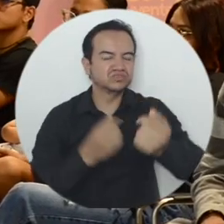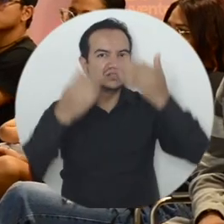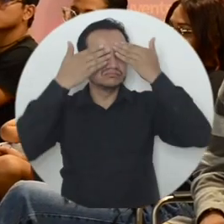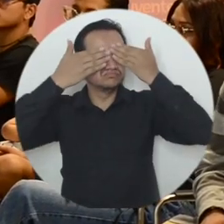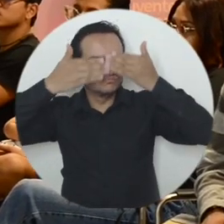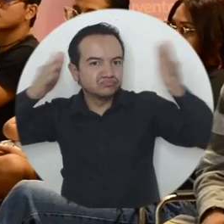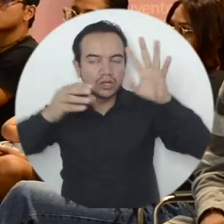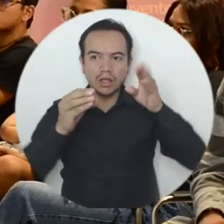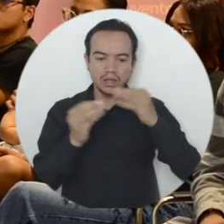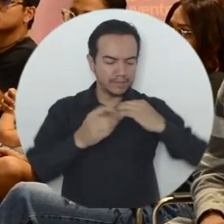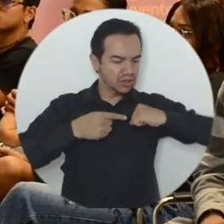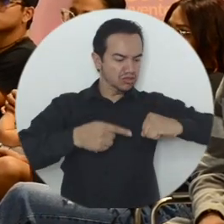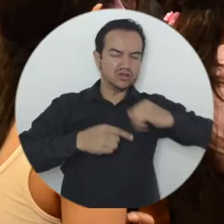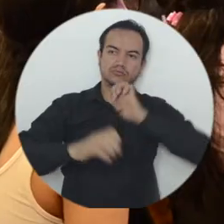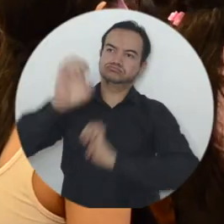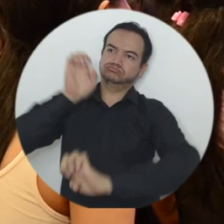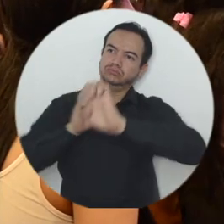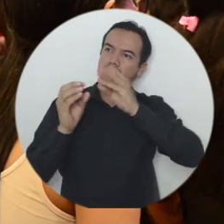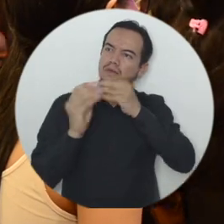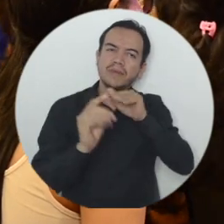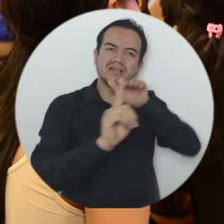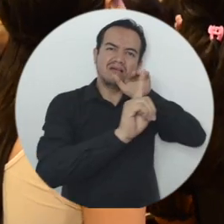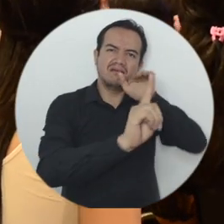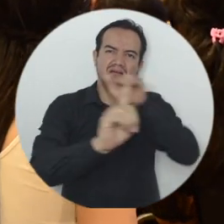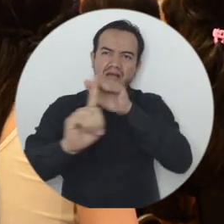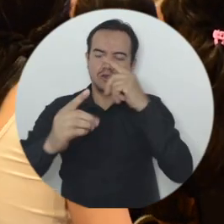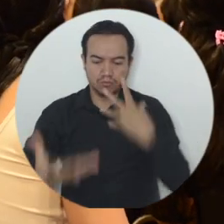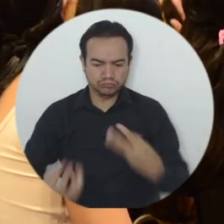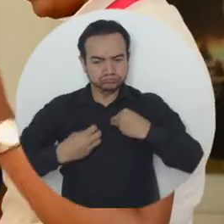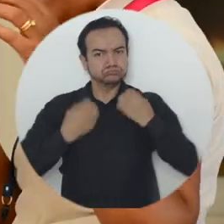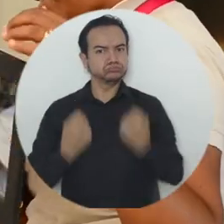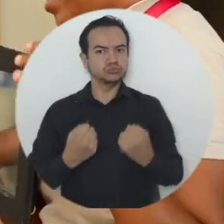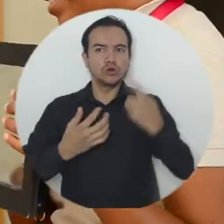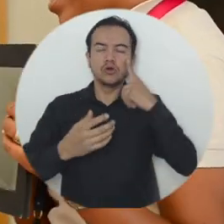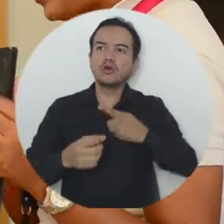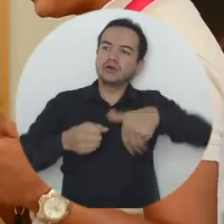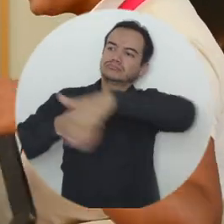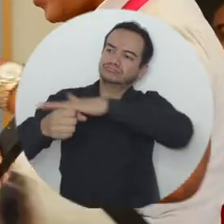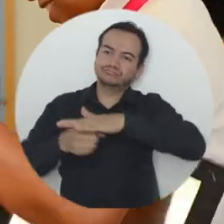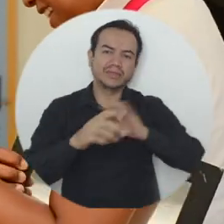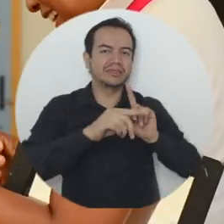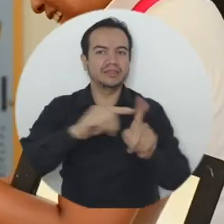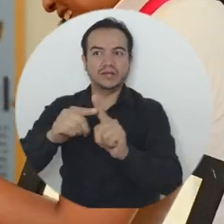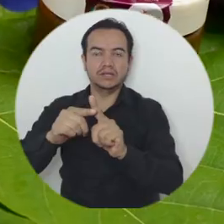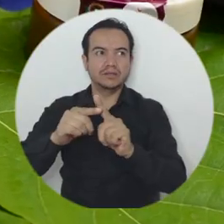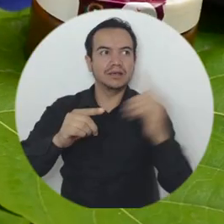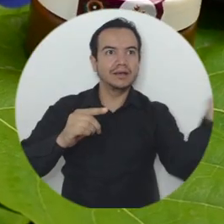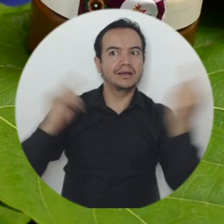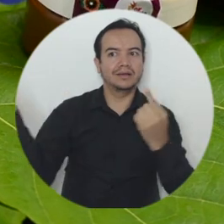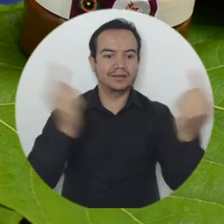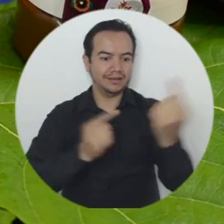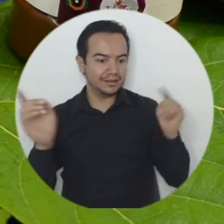Mujeres que rompen paradigmas, que se han convertido en defensoras de sus derechos y trabajan por promover el empoderamiento a través de diferentes